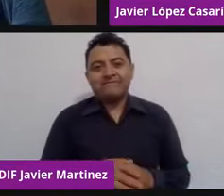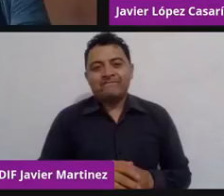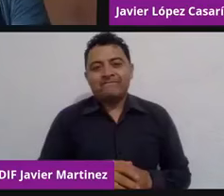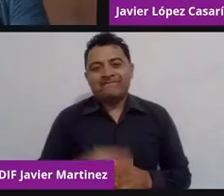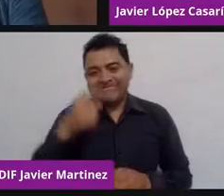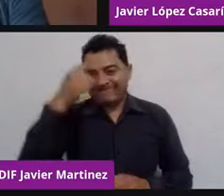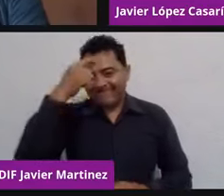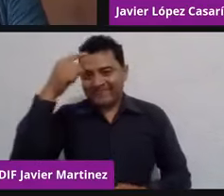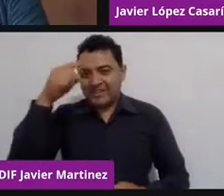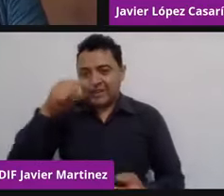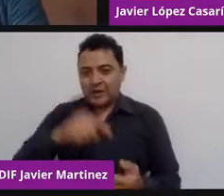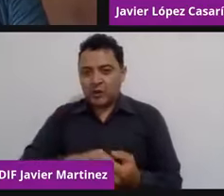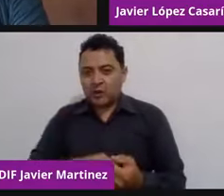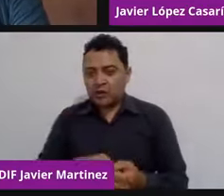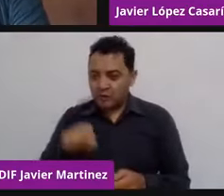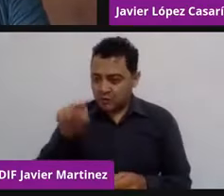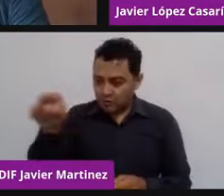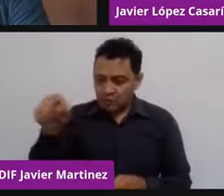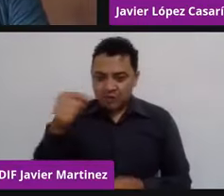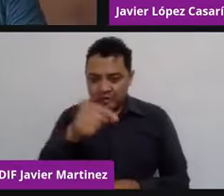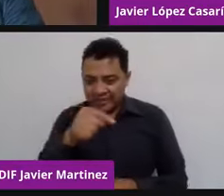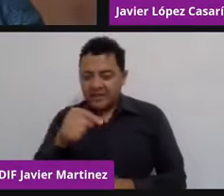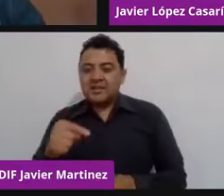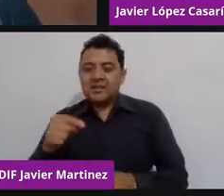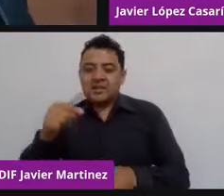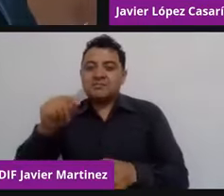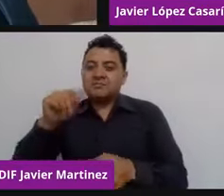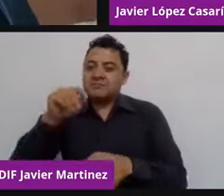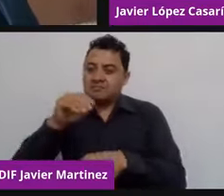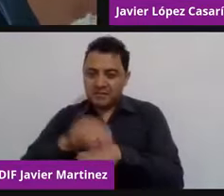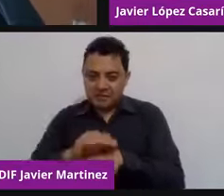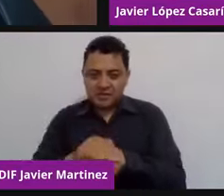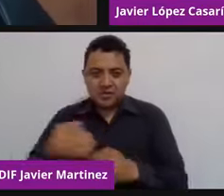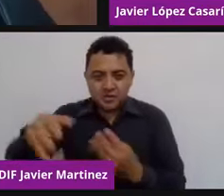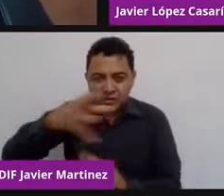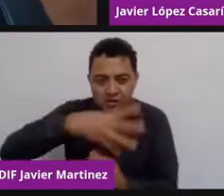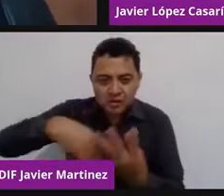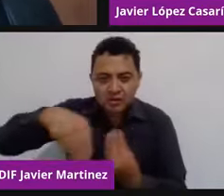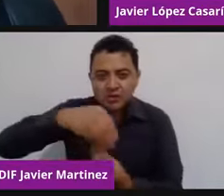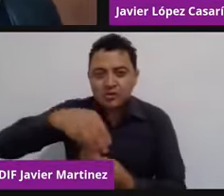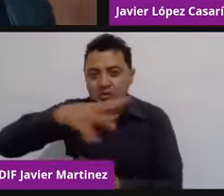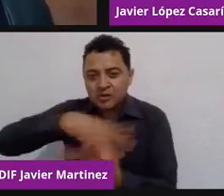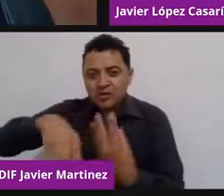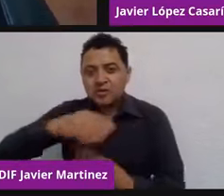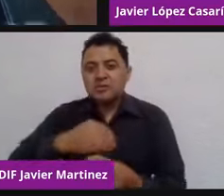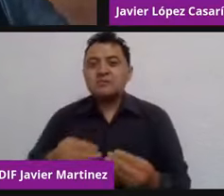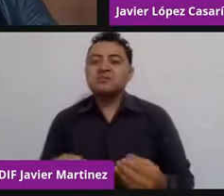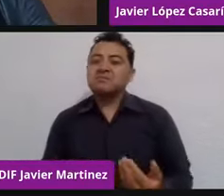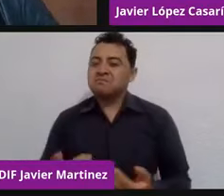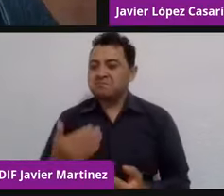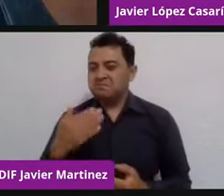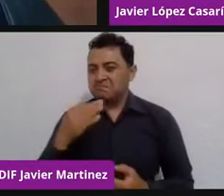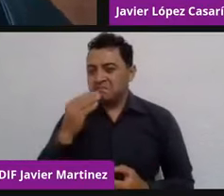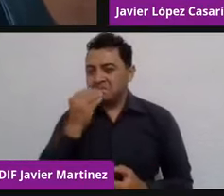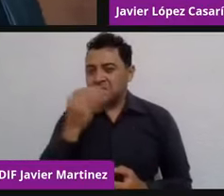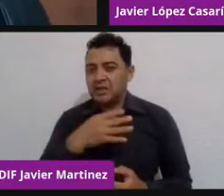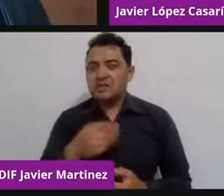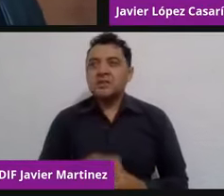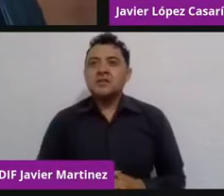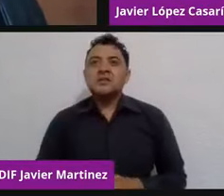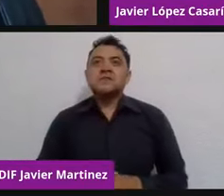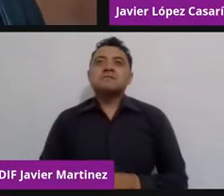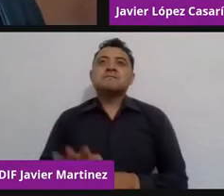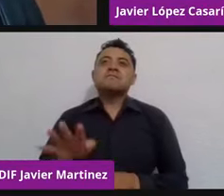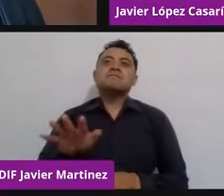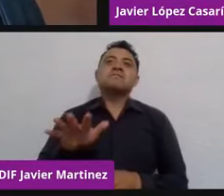que ahí pueden hacer un buen match. Me sonó, me sonó, dije, bueno, está padrísimo. Oye, qué increíble, la verdad es que sí, y